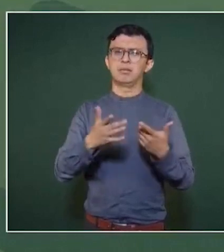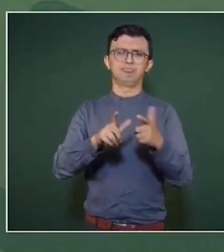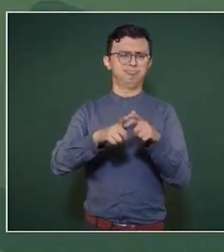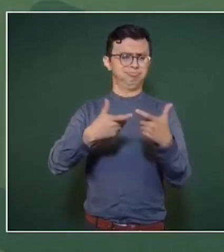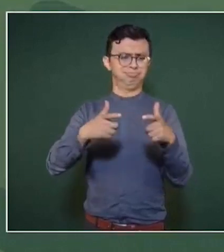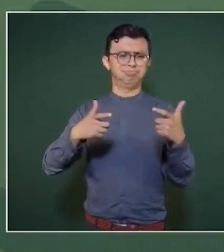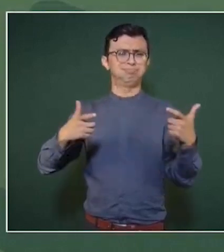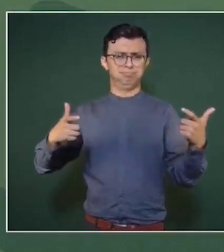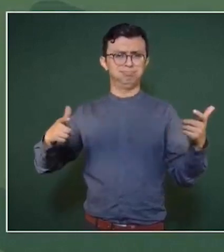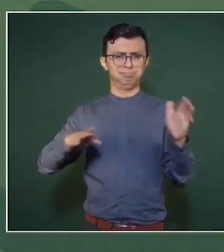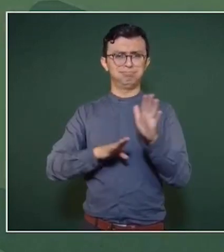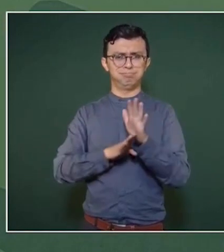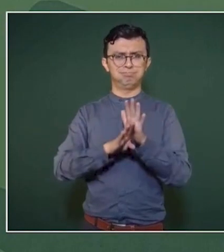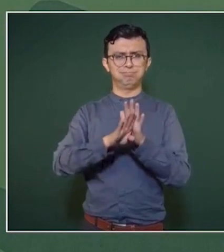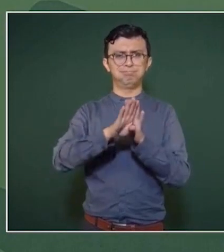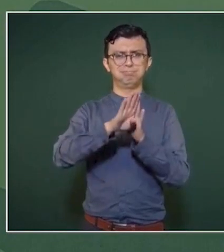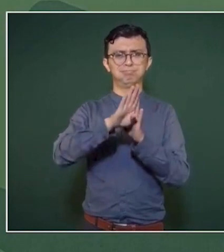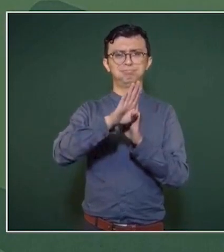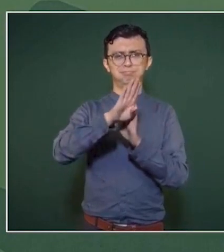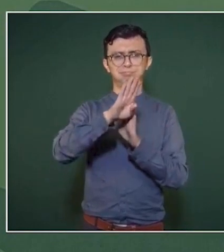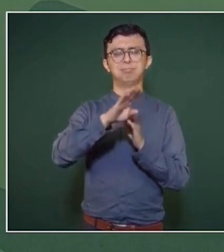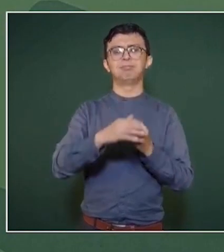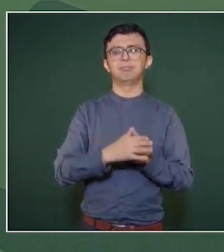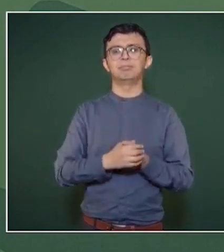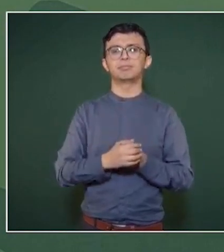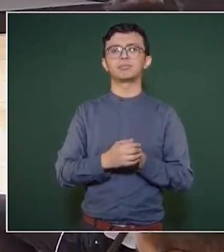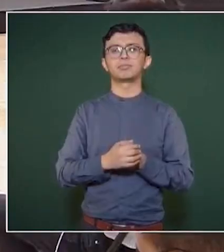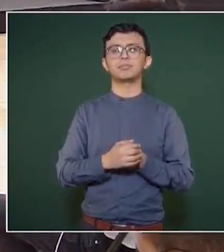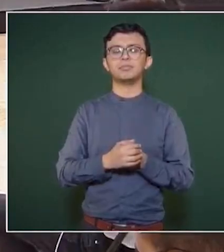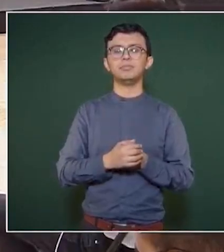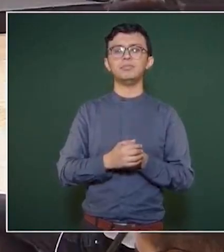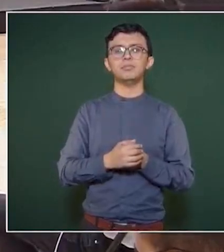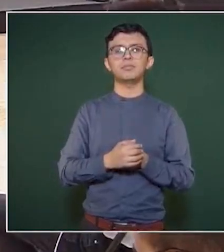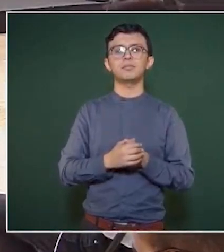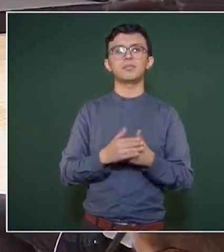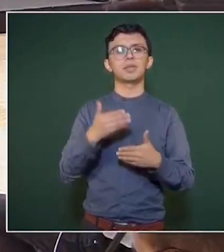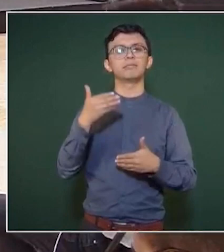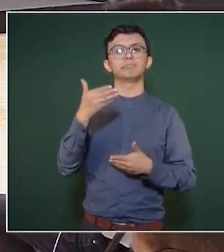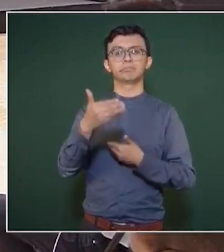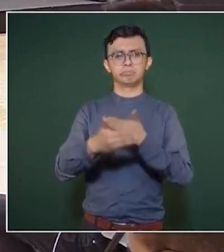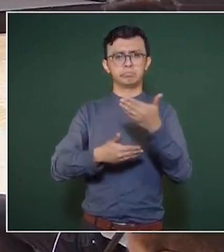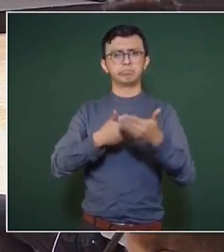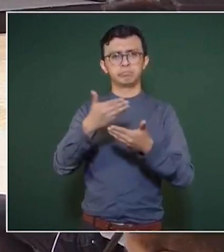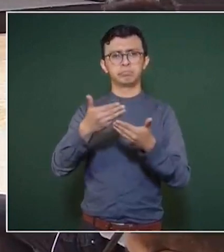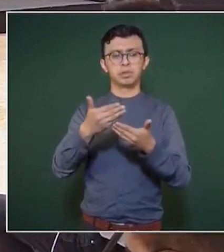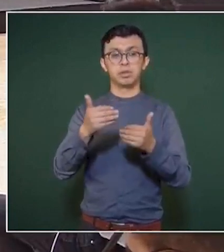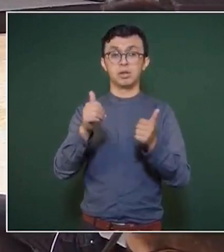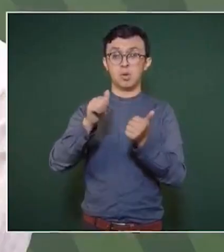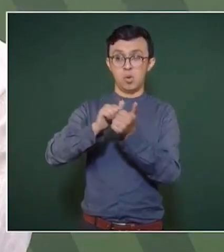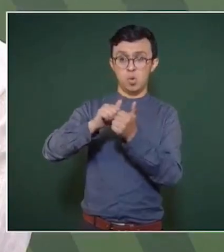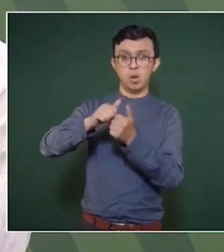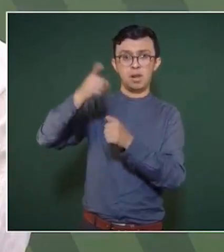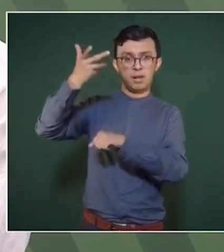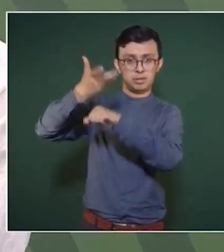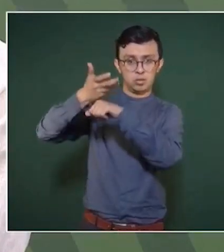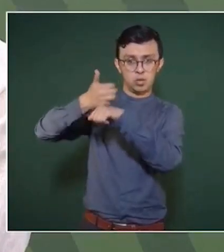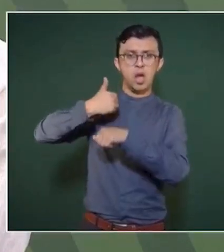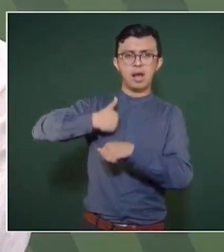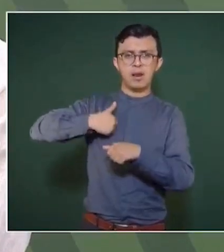Está dando resultado la integración con Estados Unidos y con Canadá.